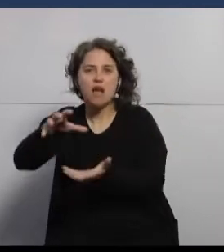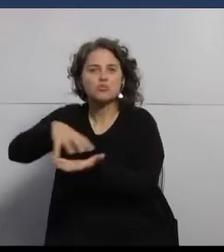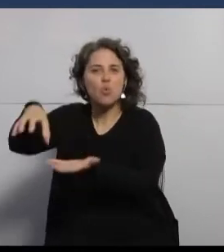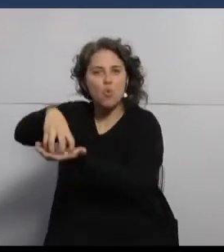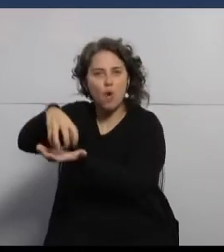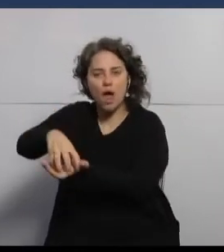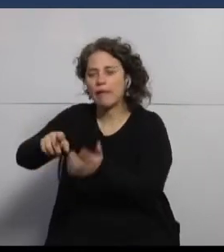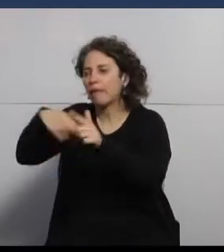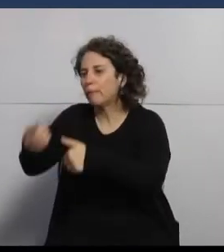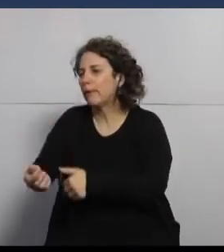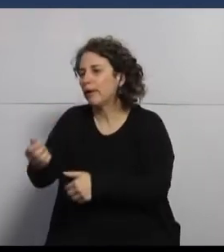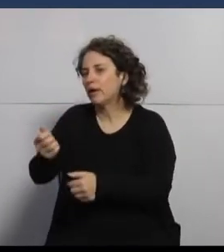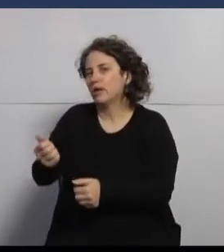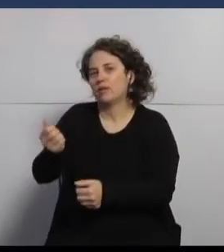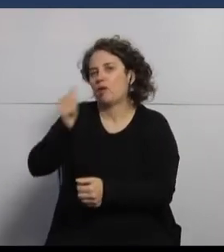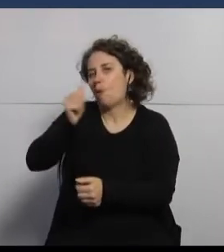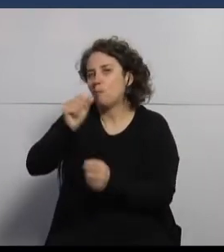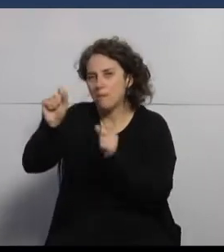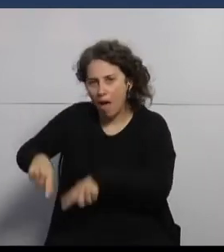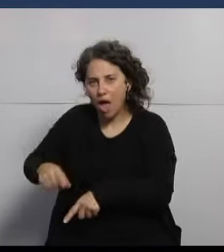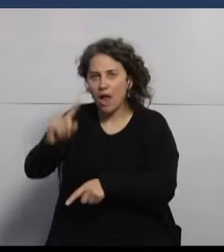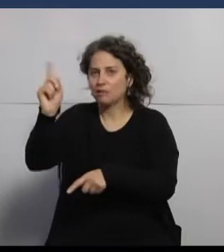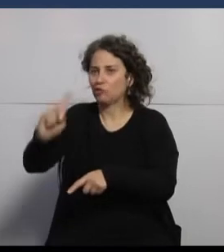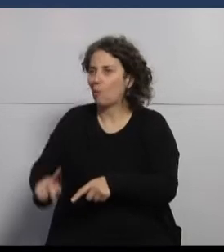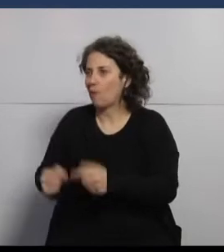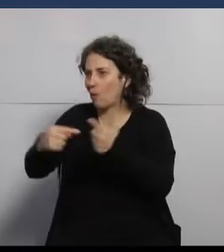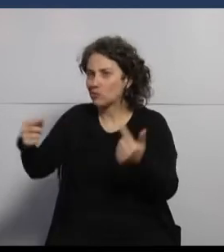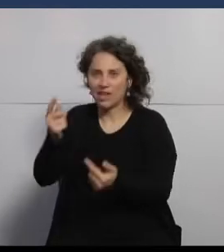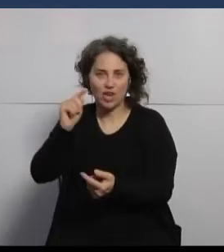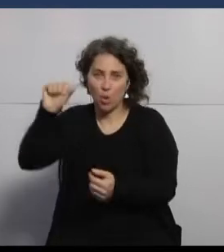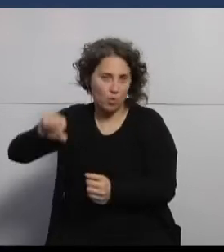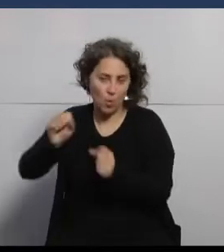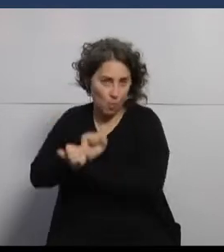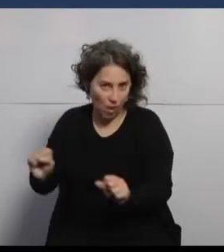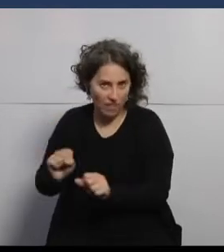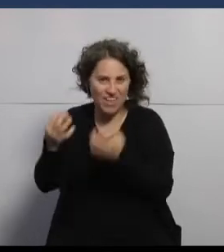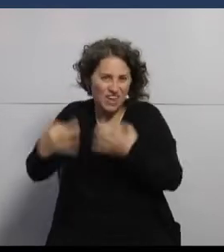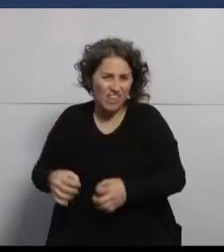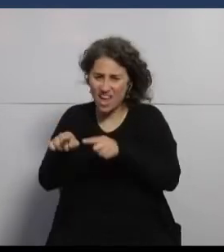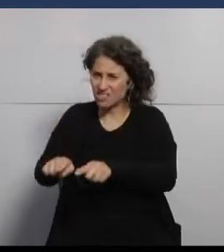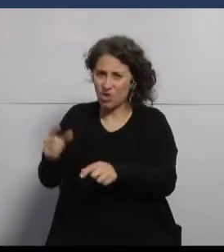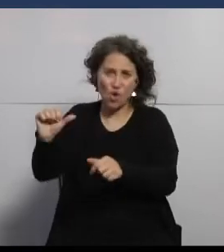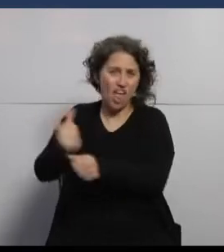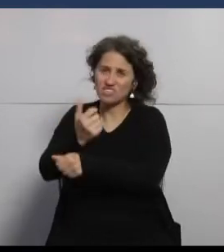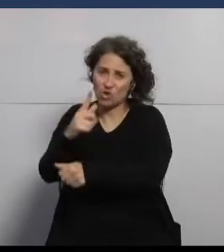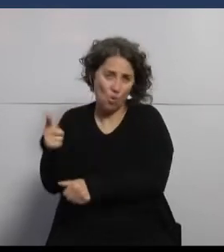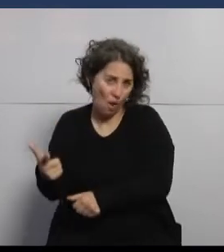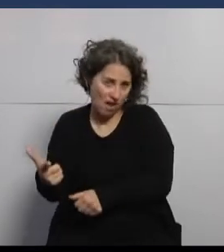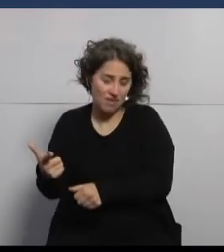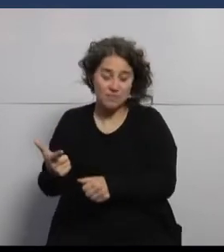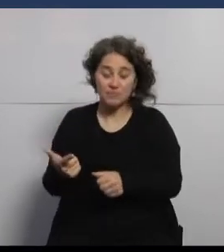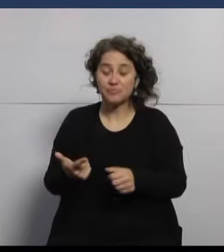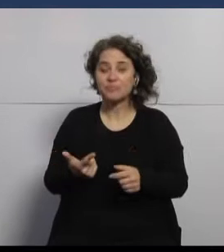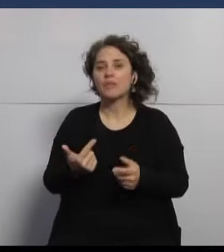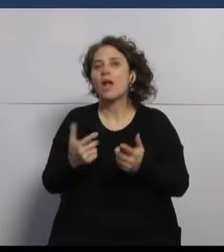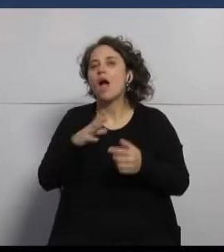comiendo arroz, comiendo, digamos, la comida típica, pues, obviamente, esa intervención no va a ser exitosa. ¿De acuerdo? Hay